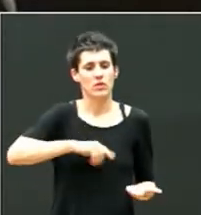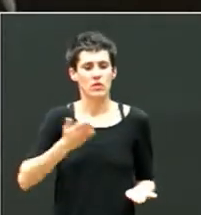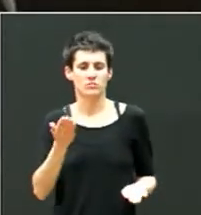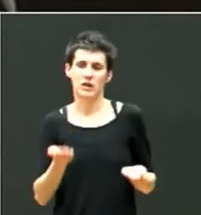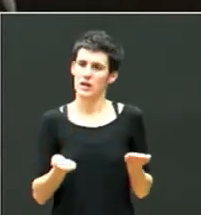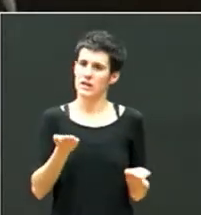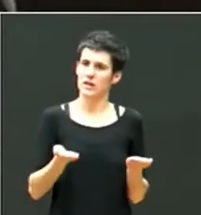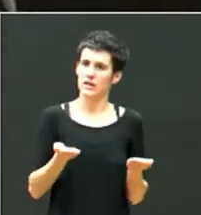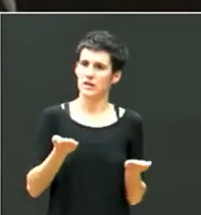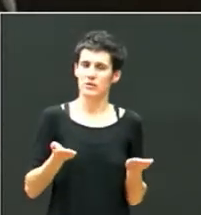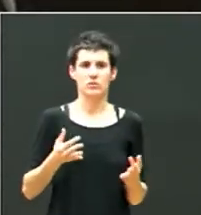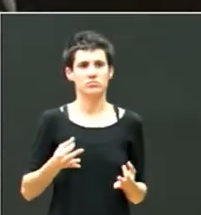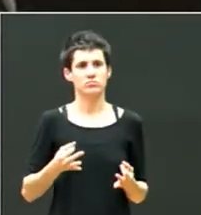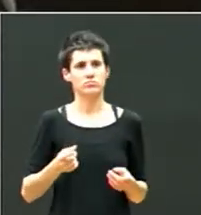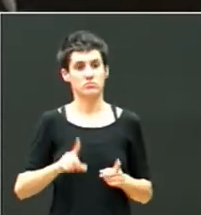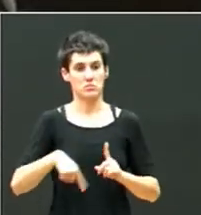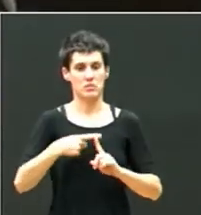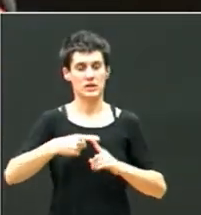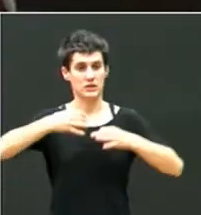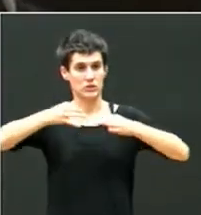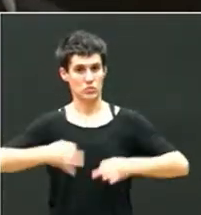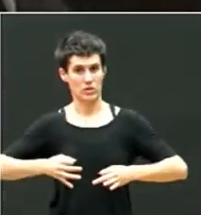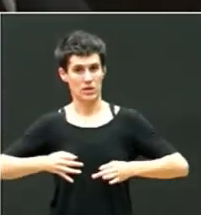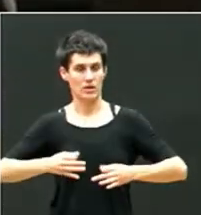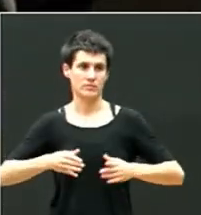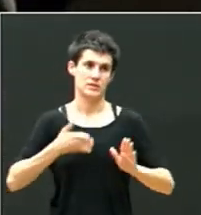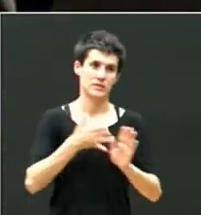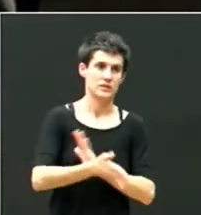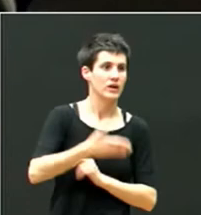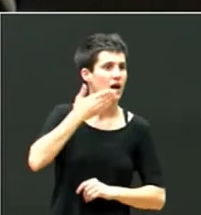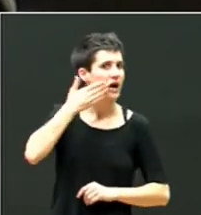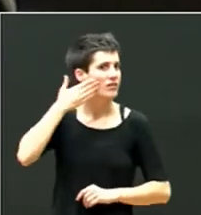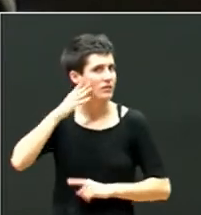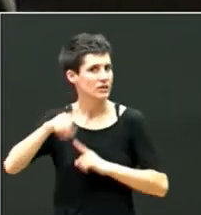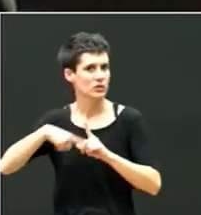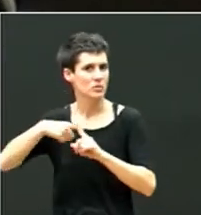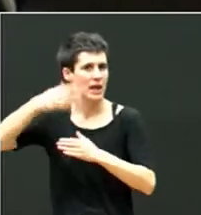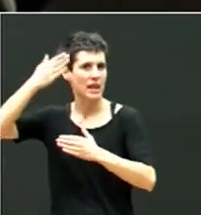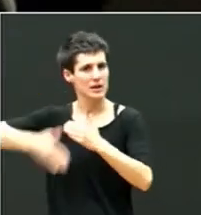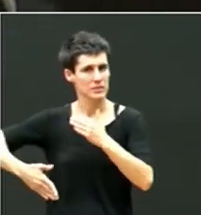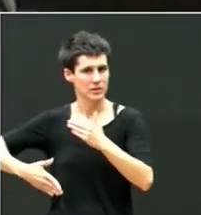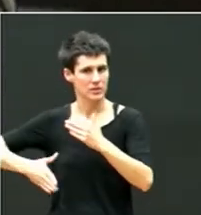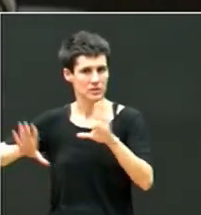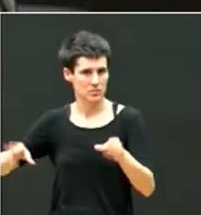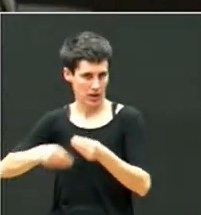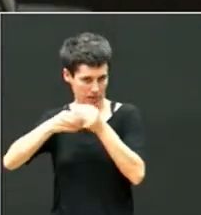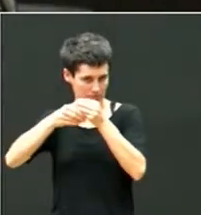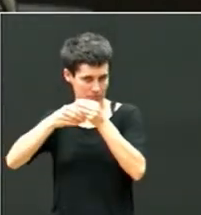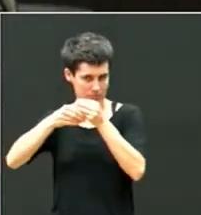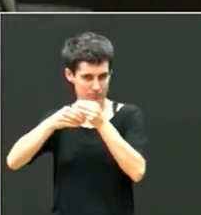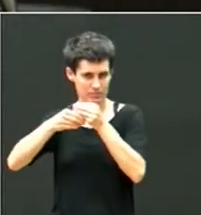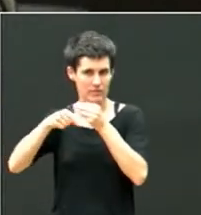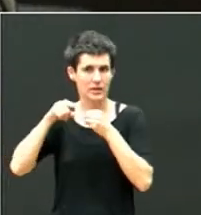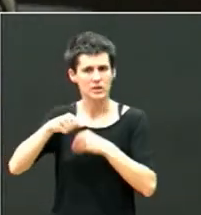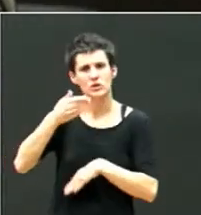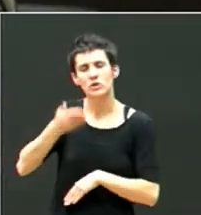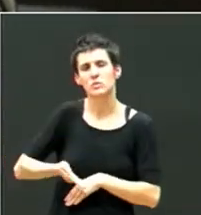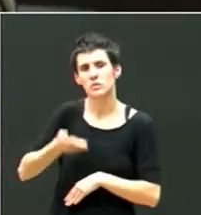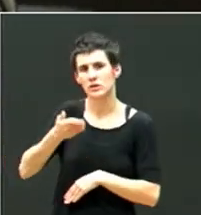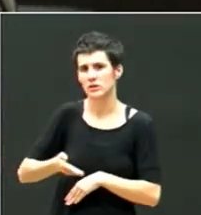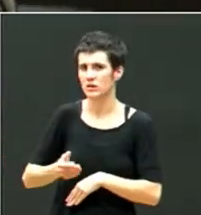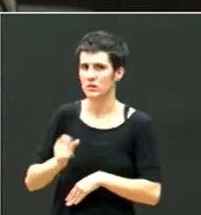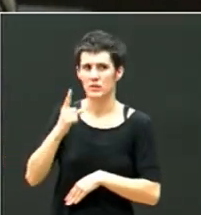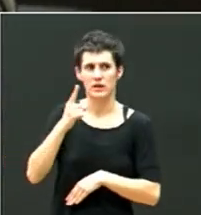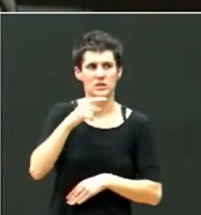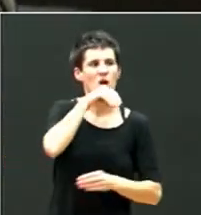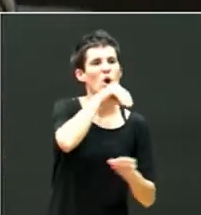yo creo que lo definido muy bien, que es afecto más límites, todo junto a la vez, para mí es mucho más importante que el contenido